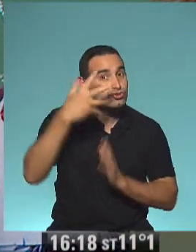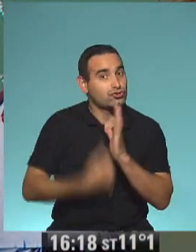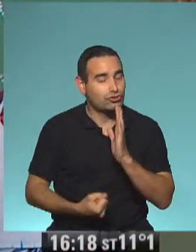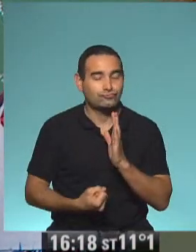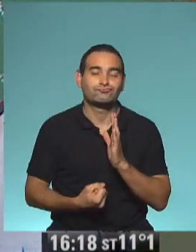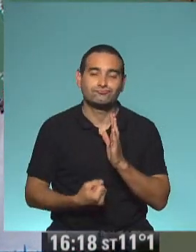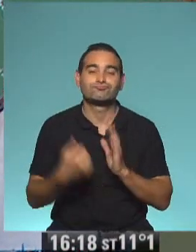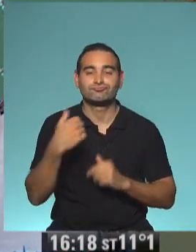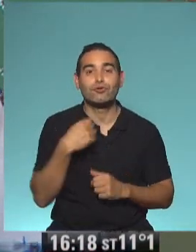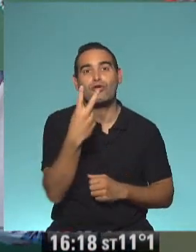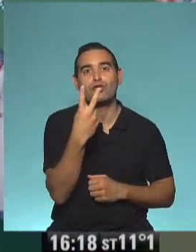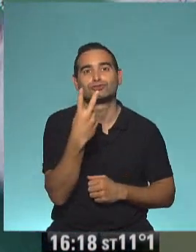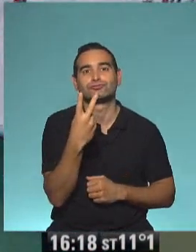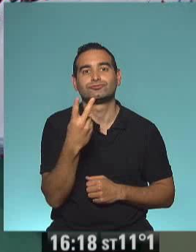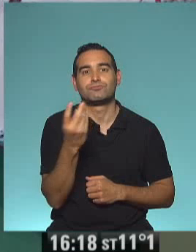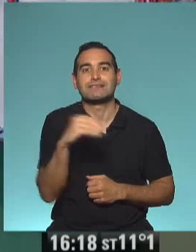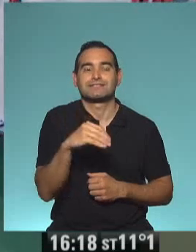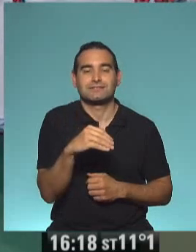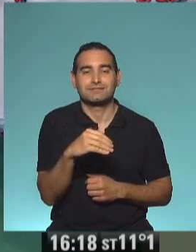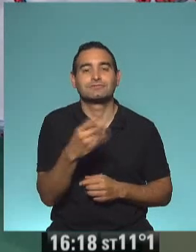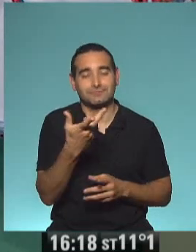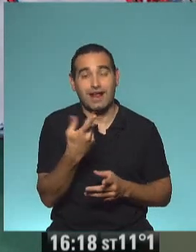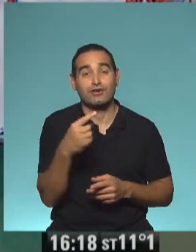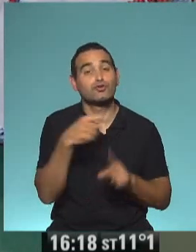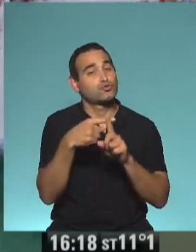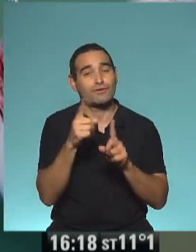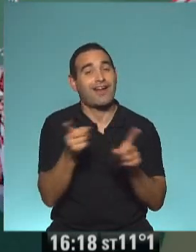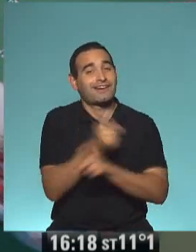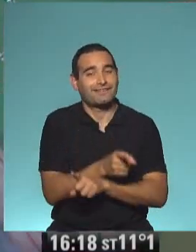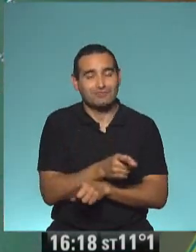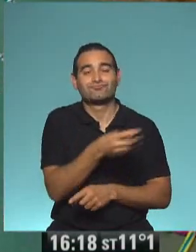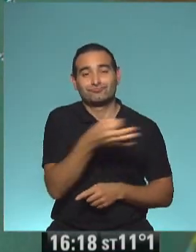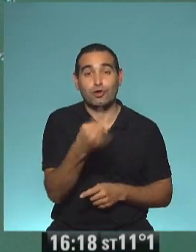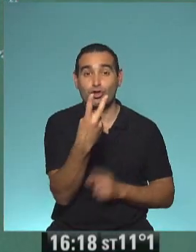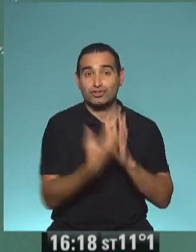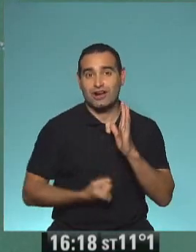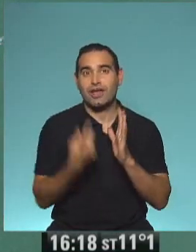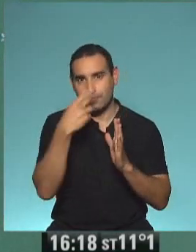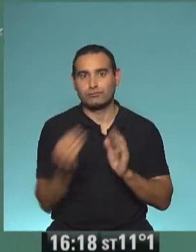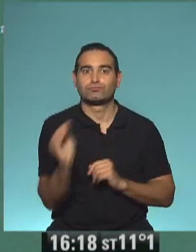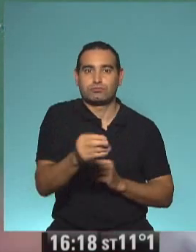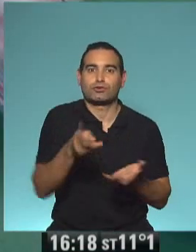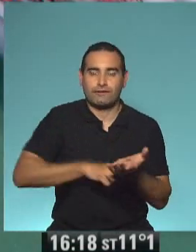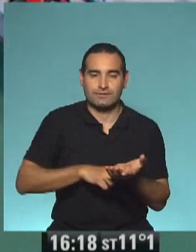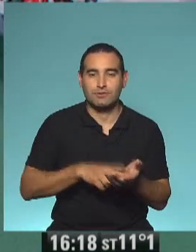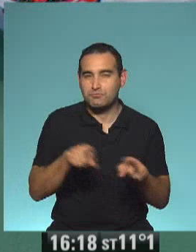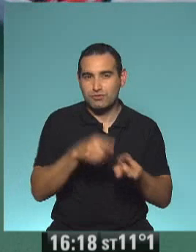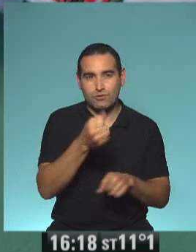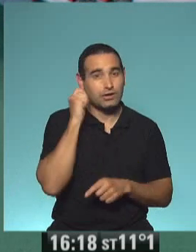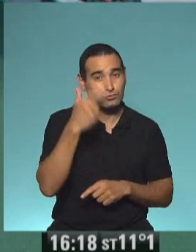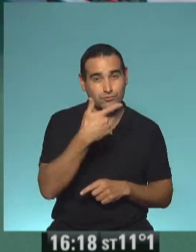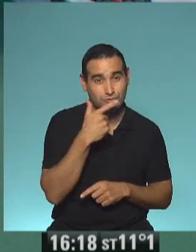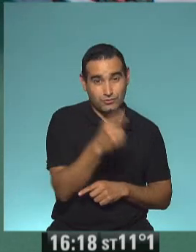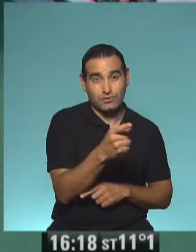me quedo con dos más. ya al revés de la suma. Claro, vuelvo a sumar esos dos que me saqué, así como Agustina, por ejemplo, cuando estaba haciendo la